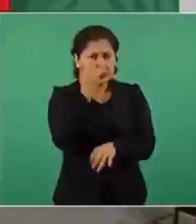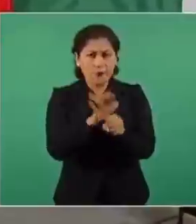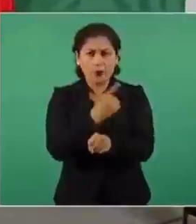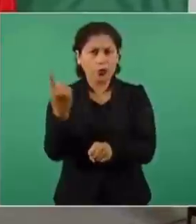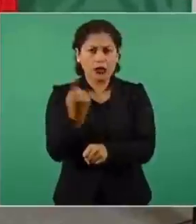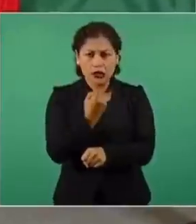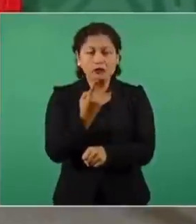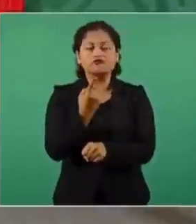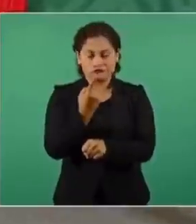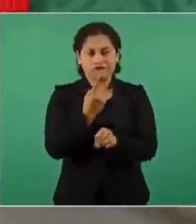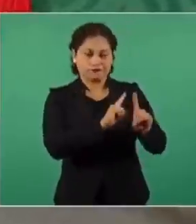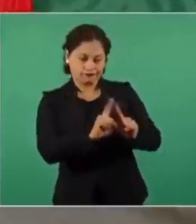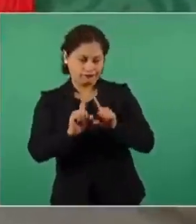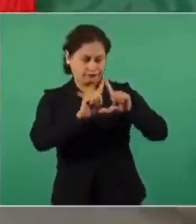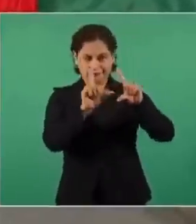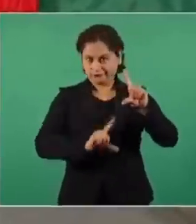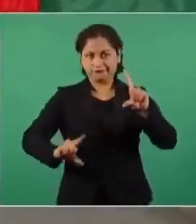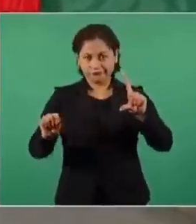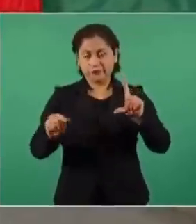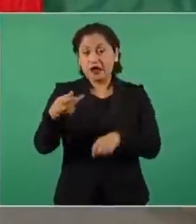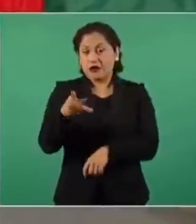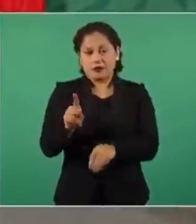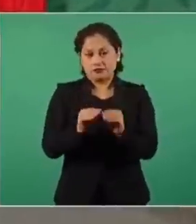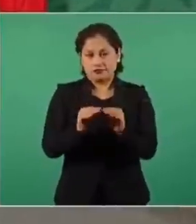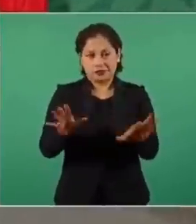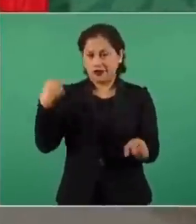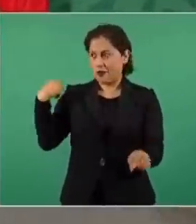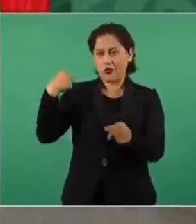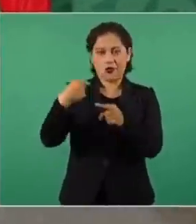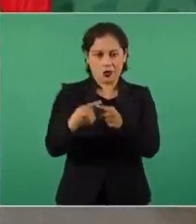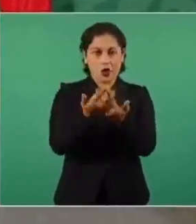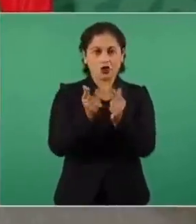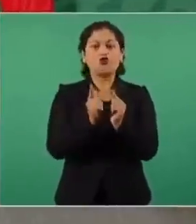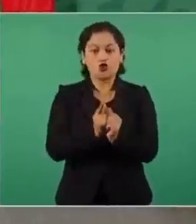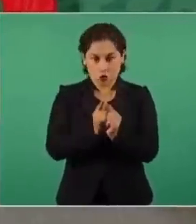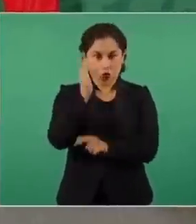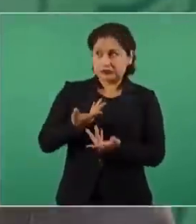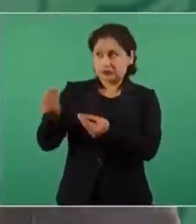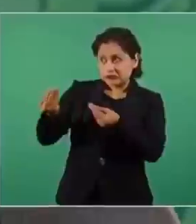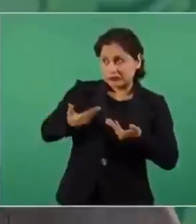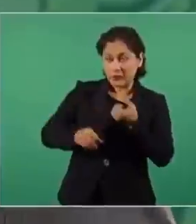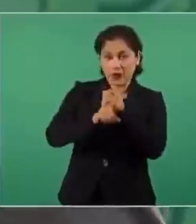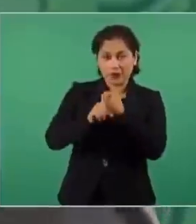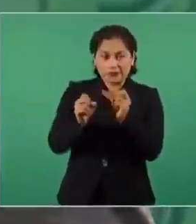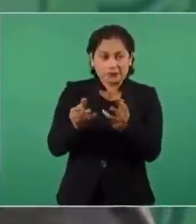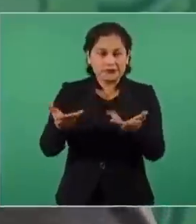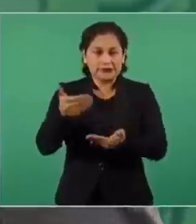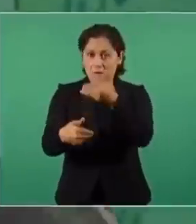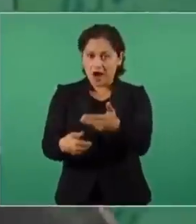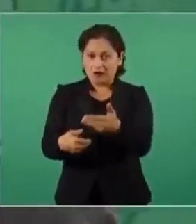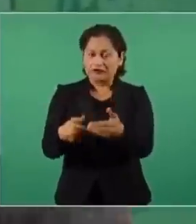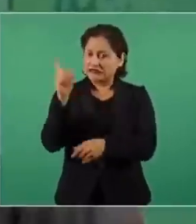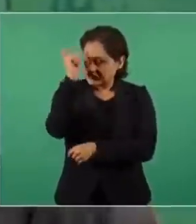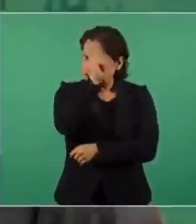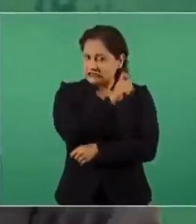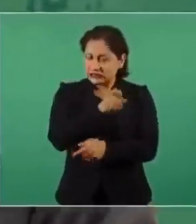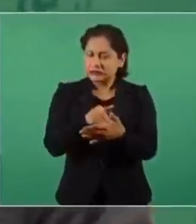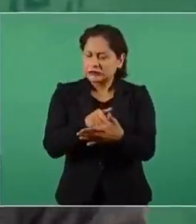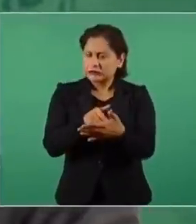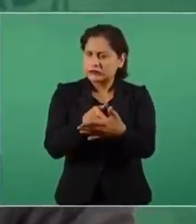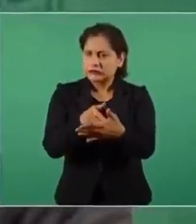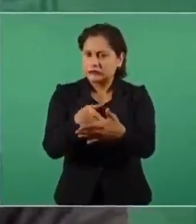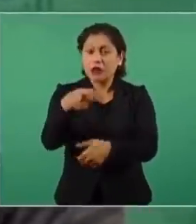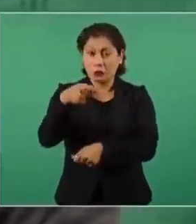que heredamos a todos estos grupos de la delincuencia organizada y vamos poco a poco avanzando. Y tengo pruebas para